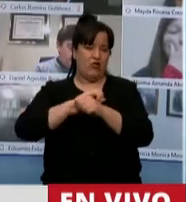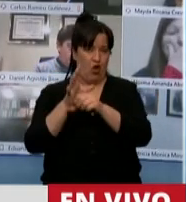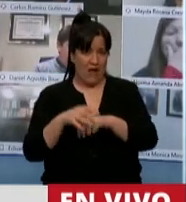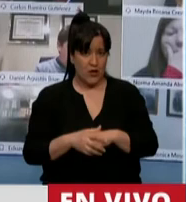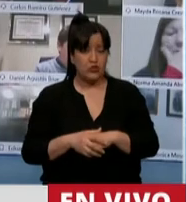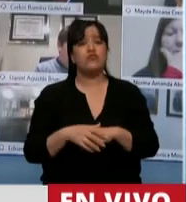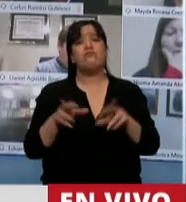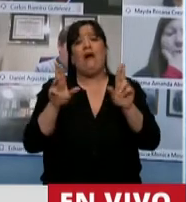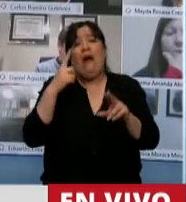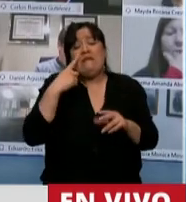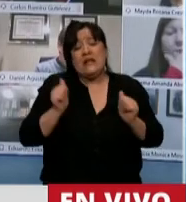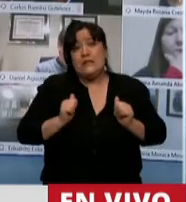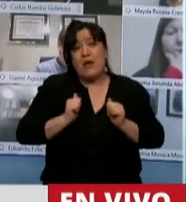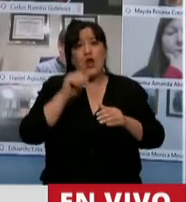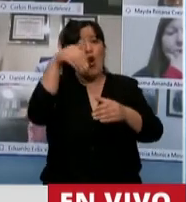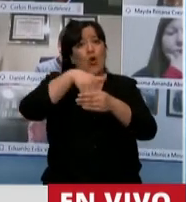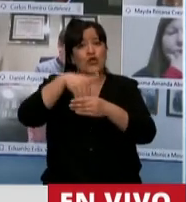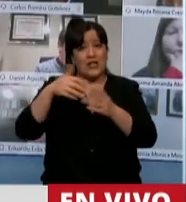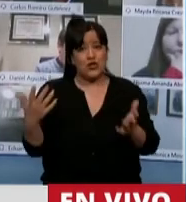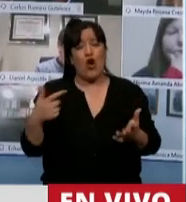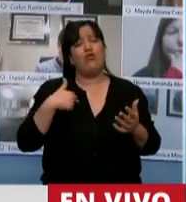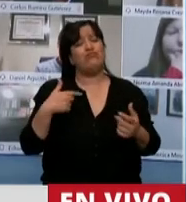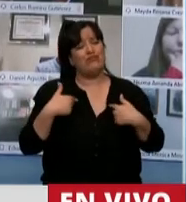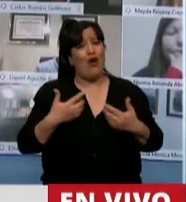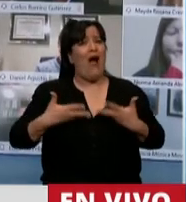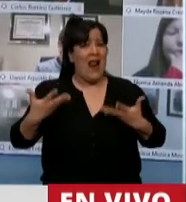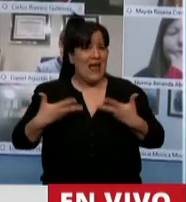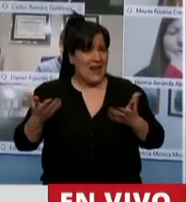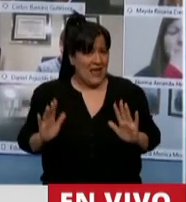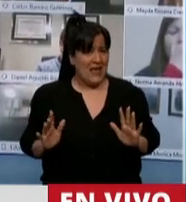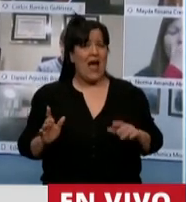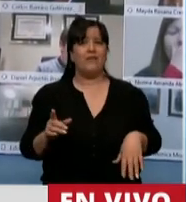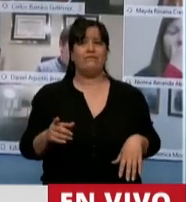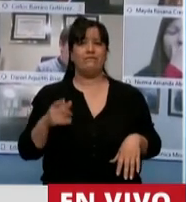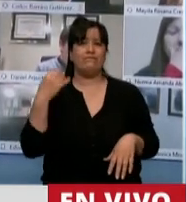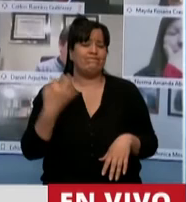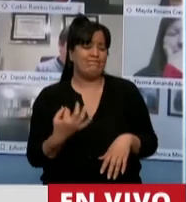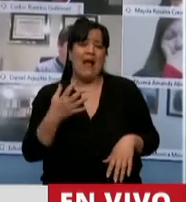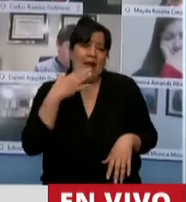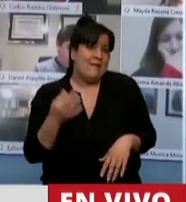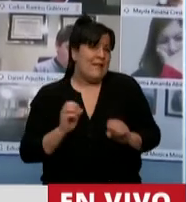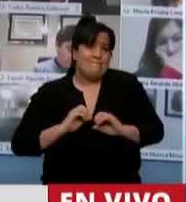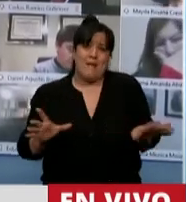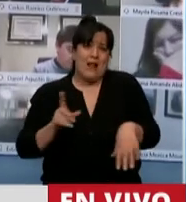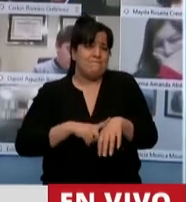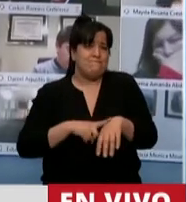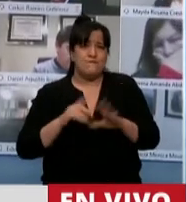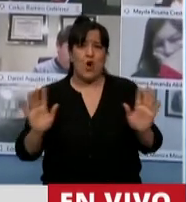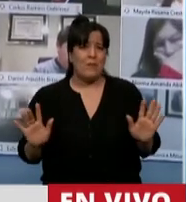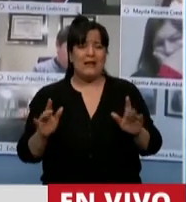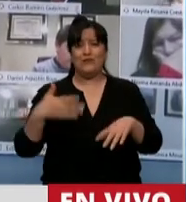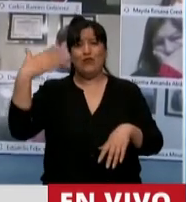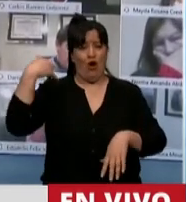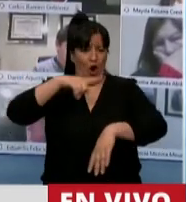espero esta votación con mucha alegría más allá del mal momento, las malas horas que